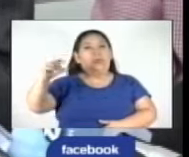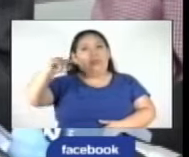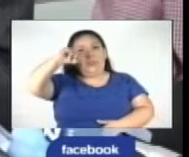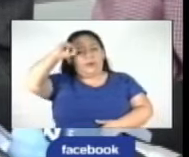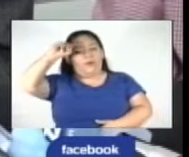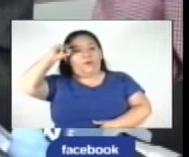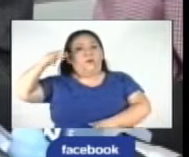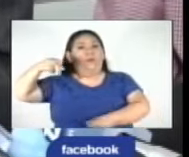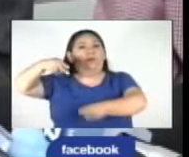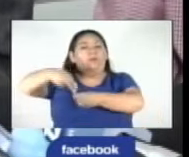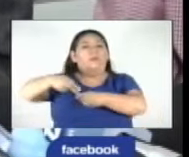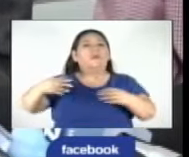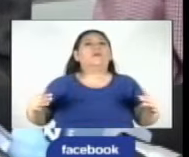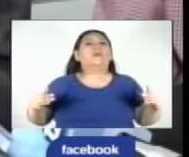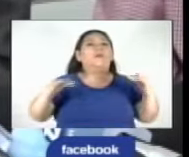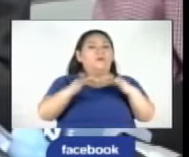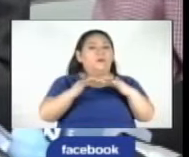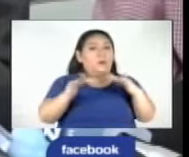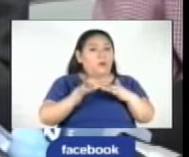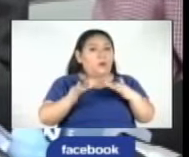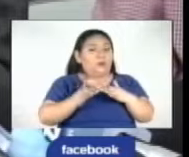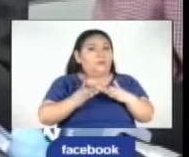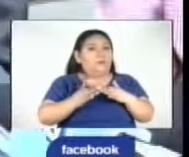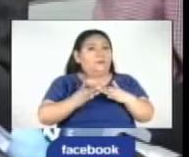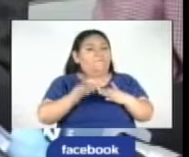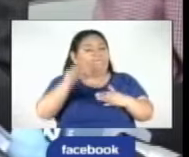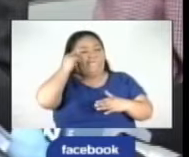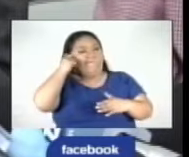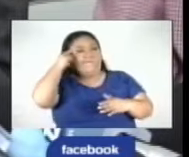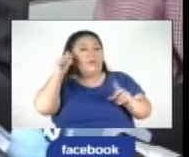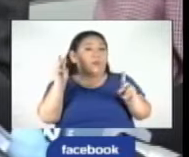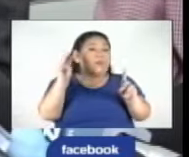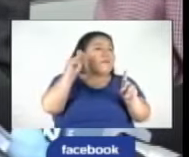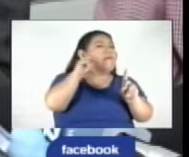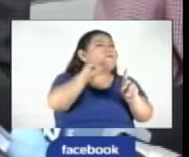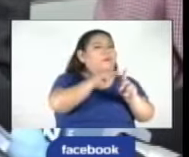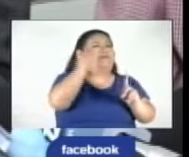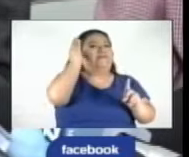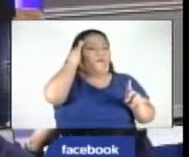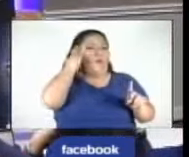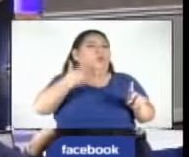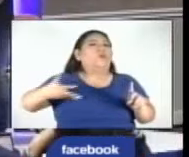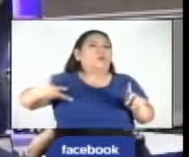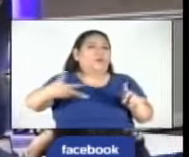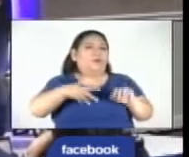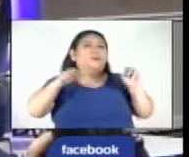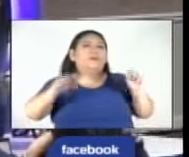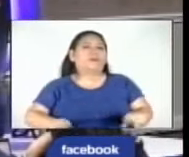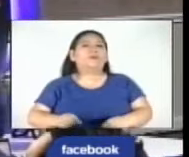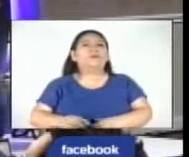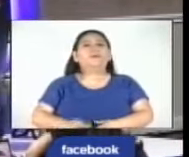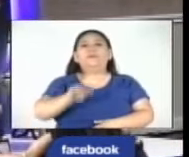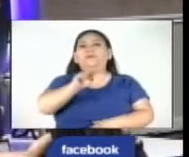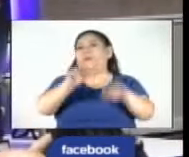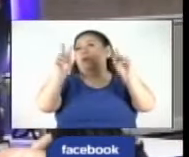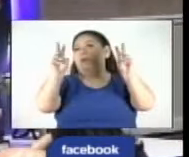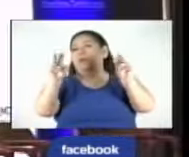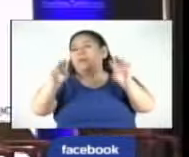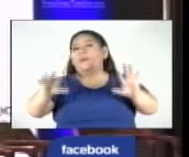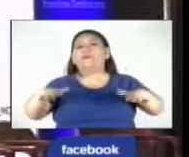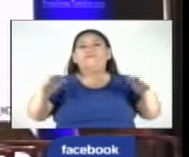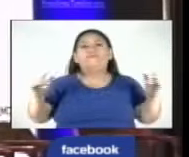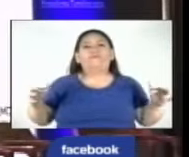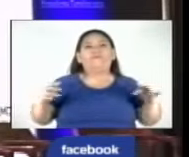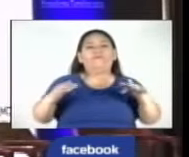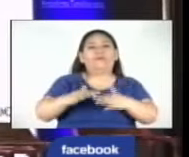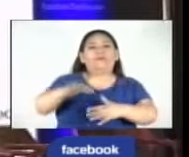empleos. Es decir, también nos estamos poniendo una meta ambiciosa, pero sabemos que lo vamos a lograr. Estos temas serán abordados en la